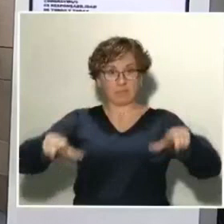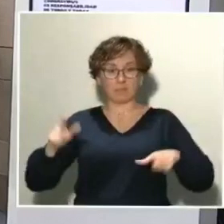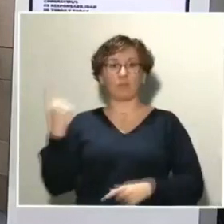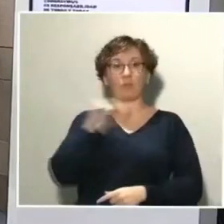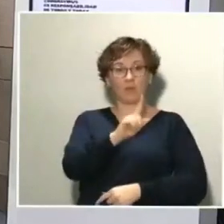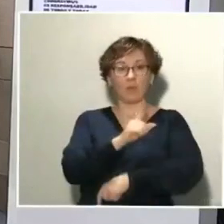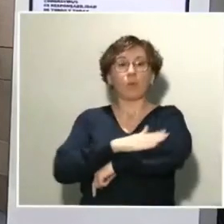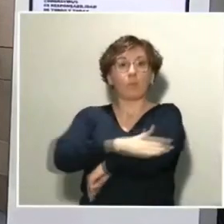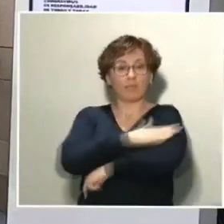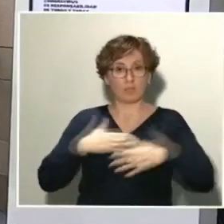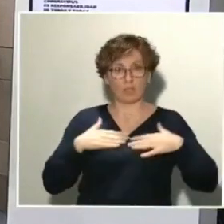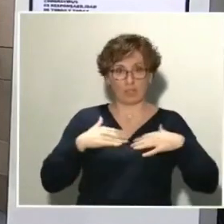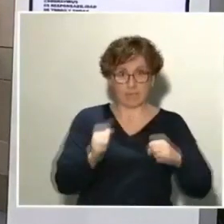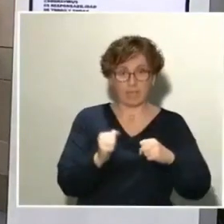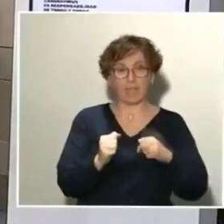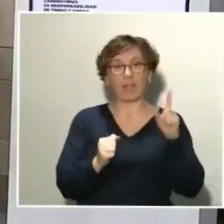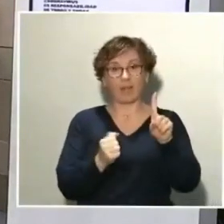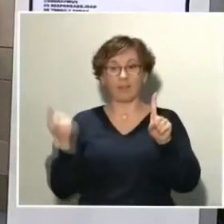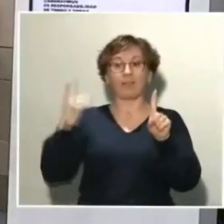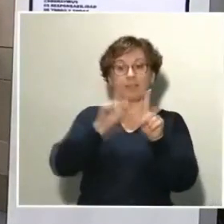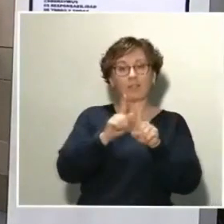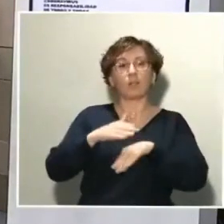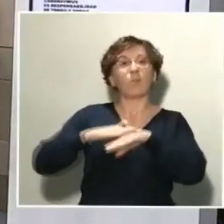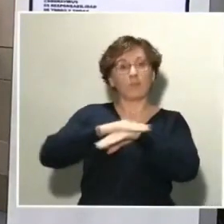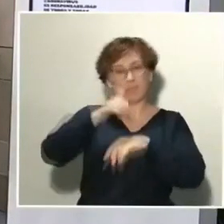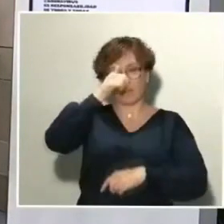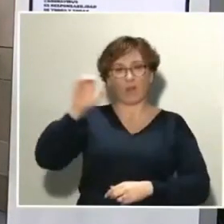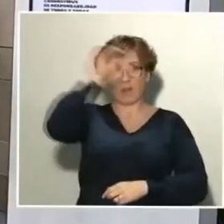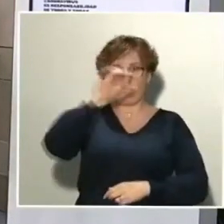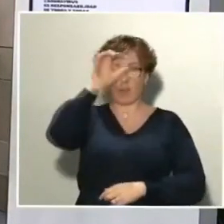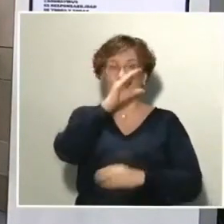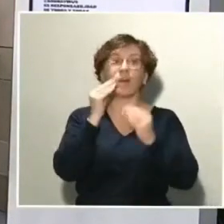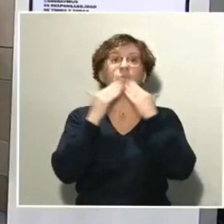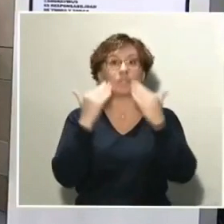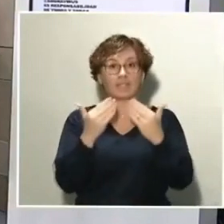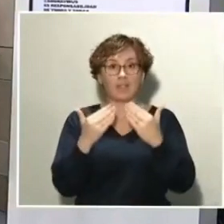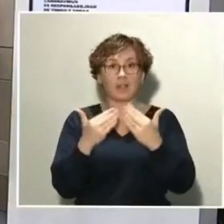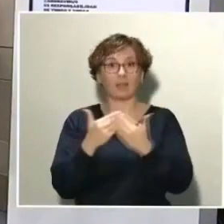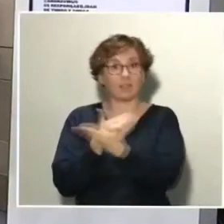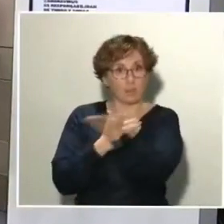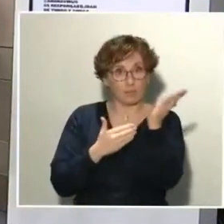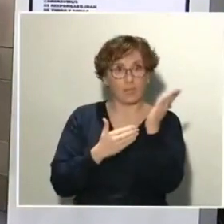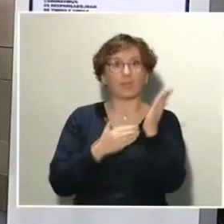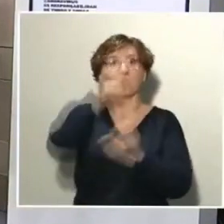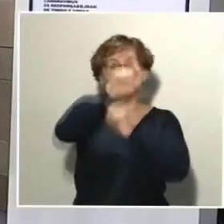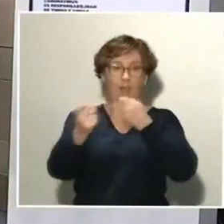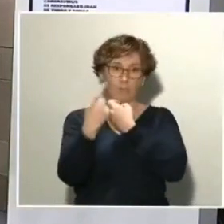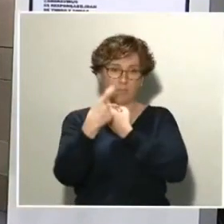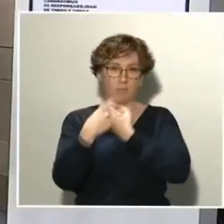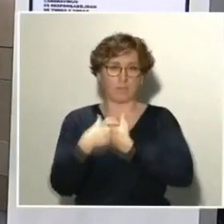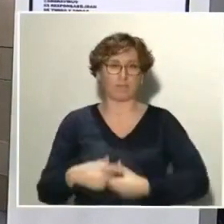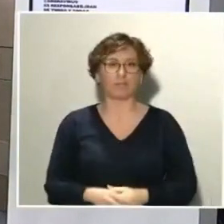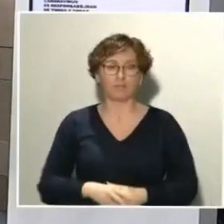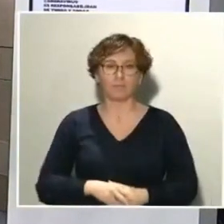España supera así el ritmo de defunciones de Italia, que en el mismo día del brote, 18, registraba 827